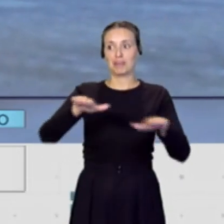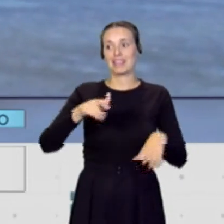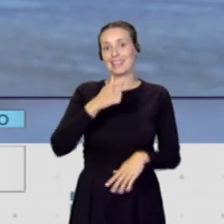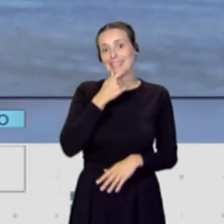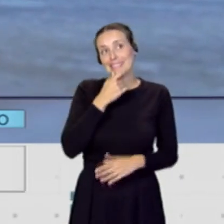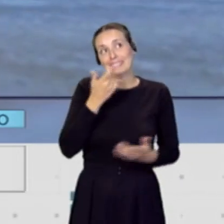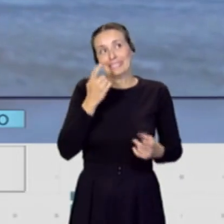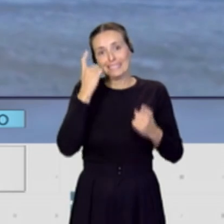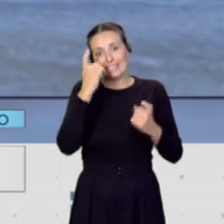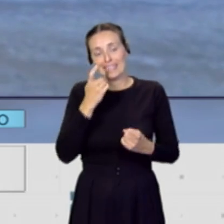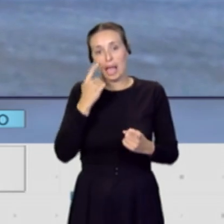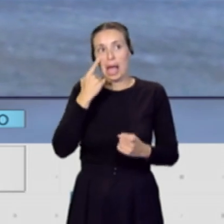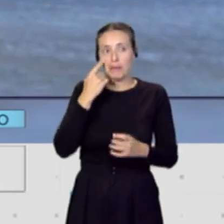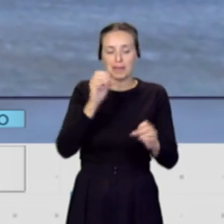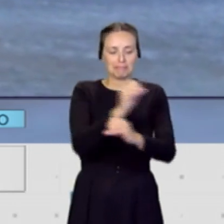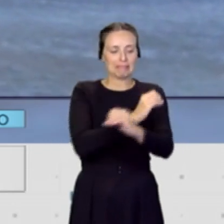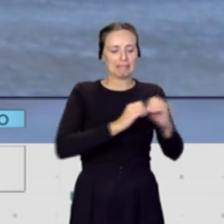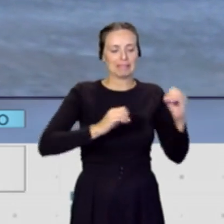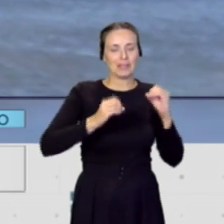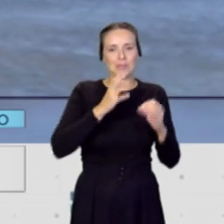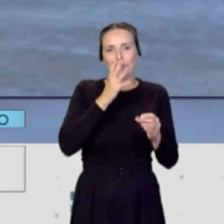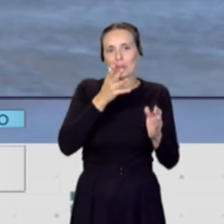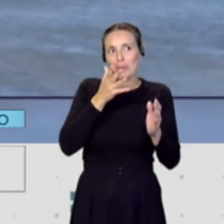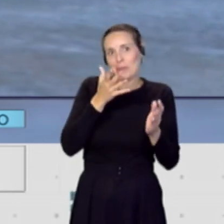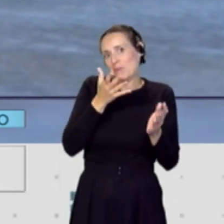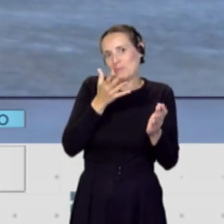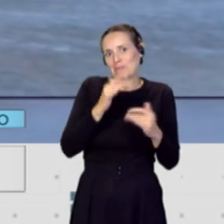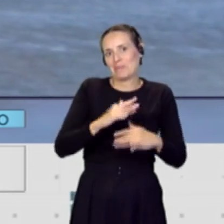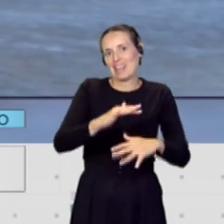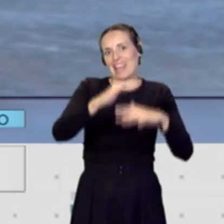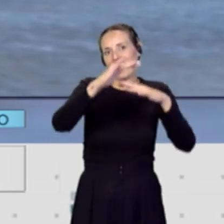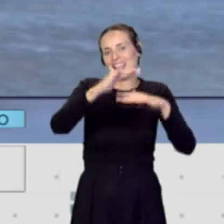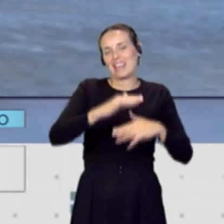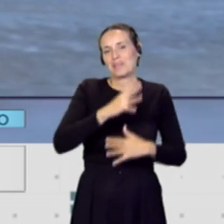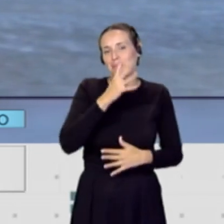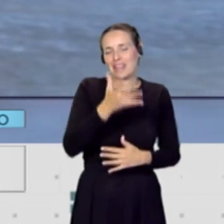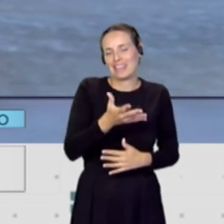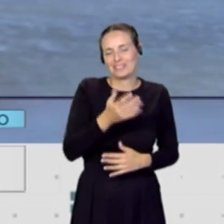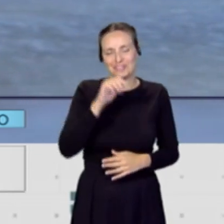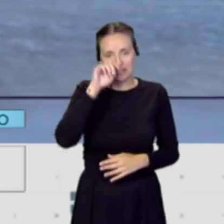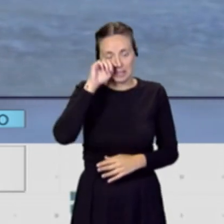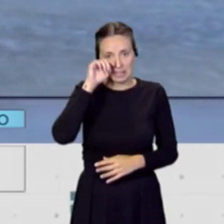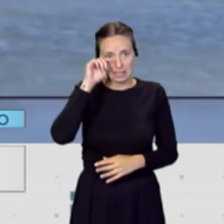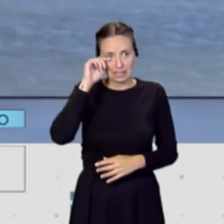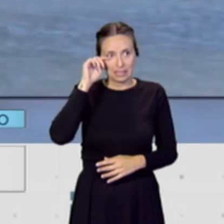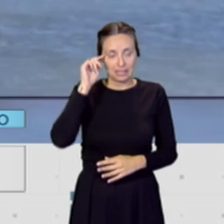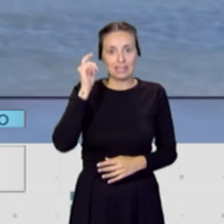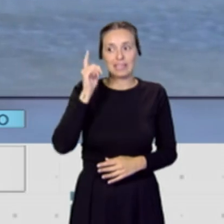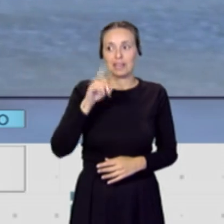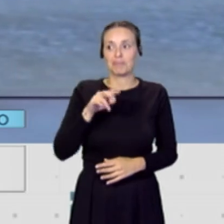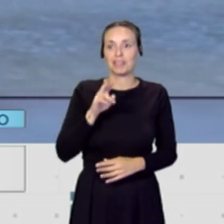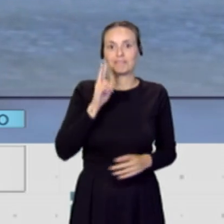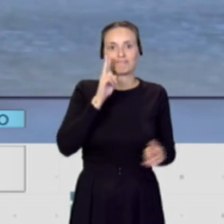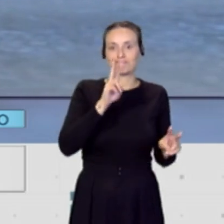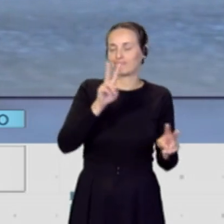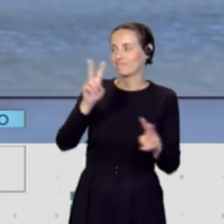explicar el motivo astronómico que provocan estas mareas del Pino, estas grandes mareas, y sobre todo, poder ver la belleza,